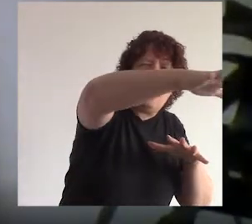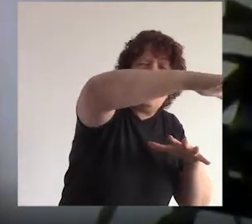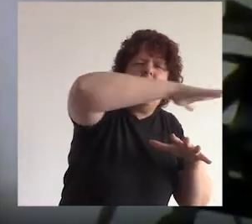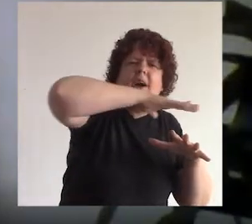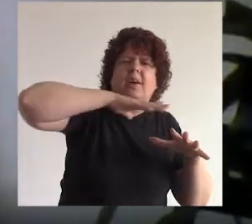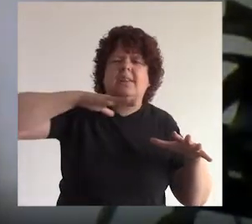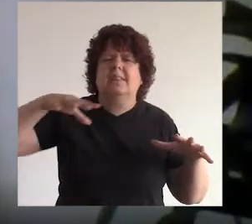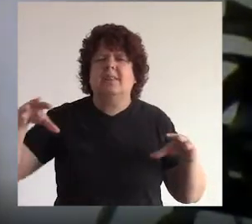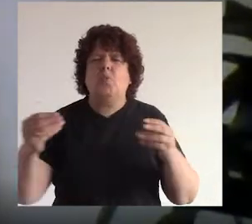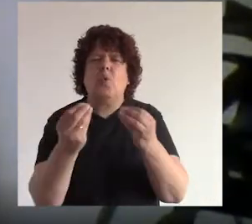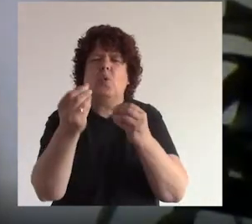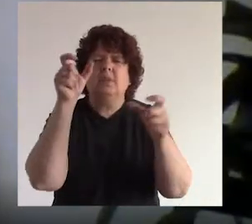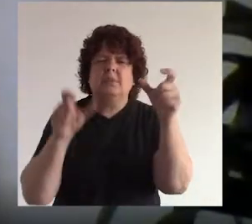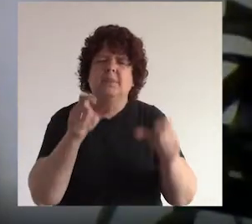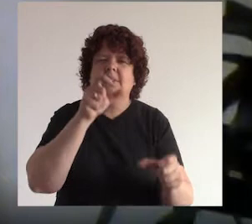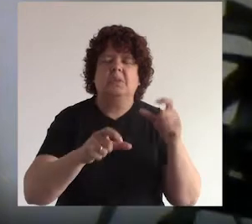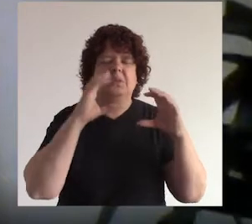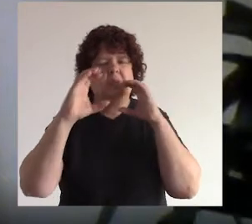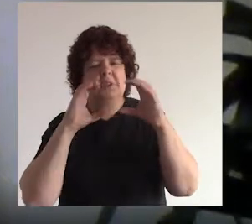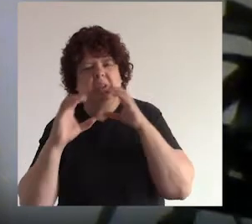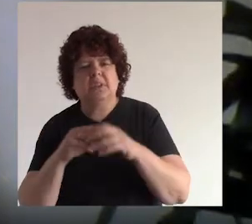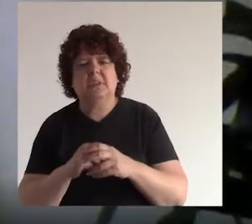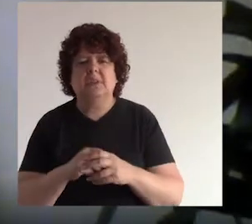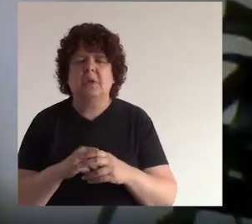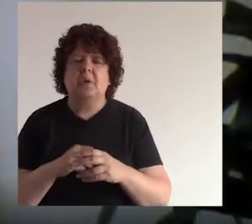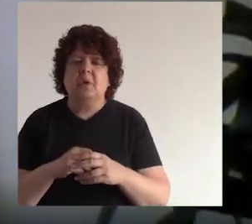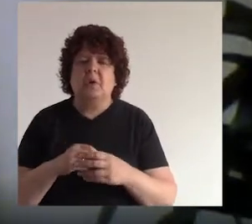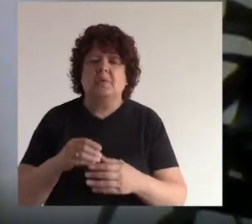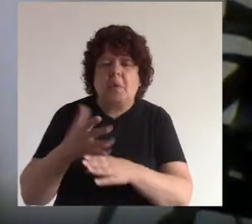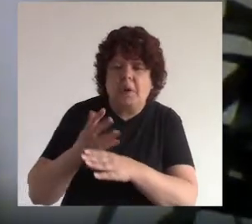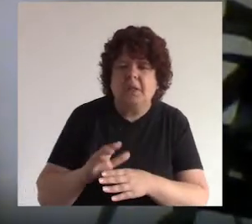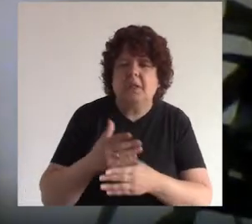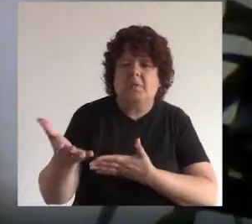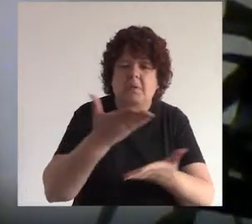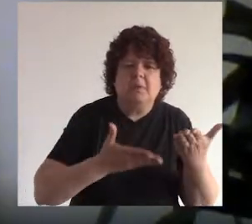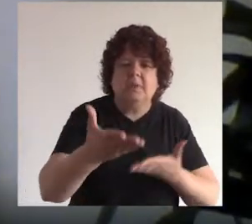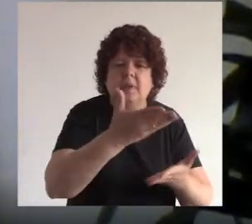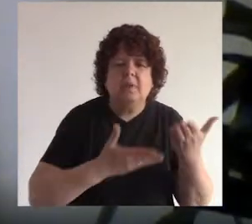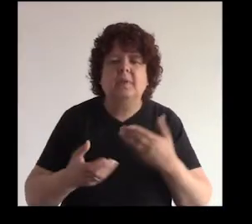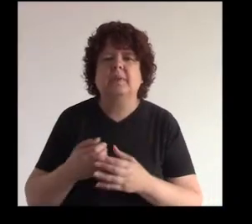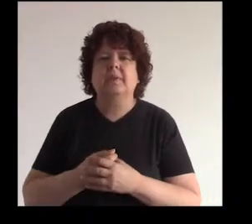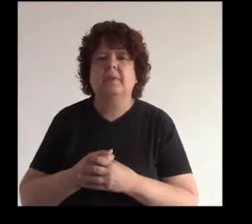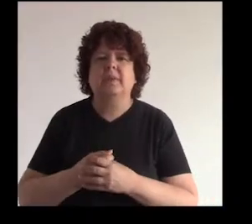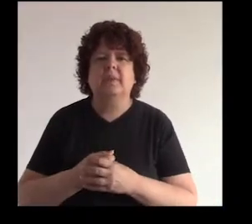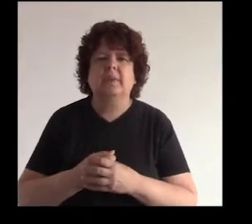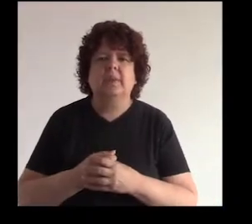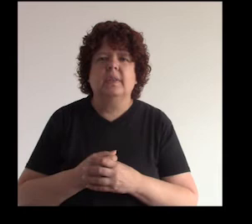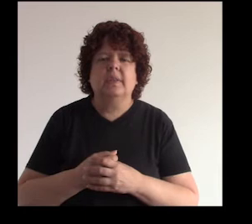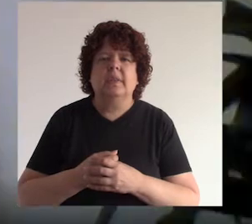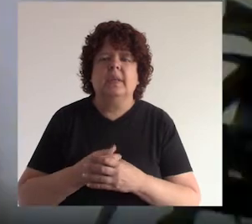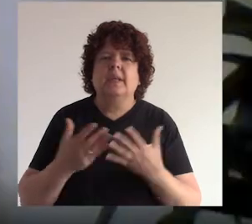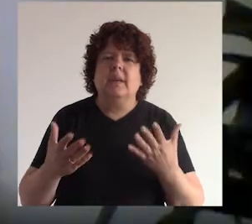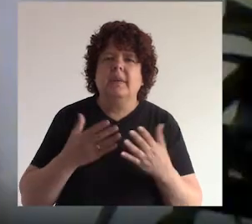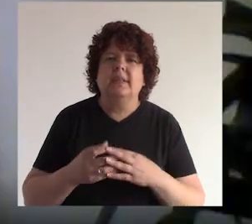enorme donde hay muchas personas ahí conversando dialogando intercambiando información y